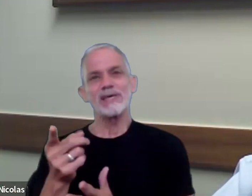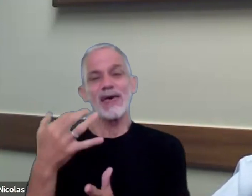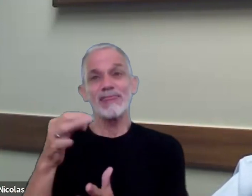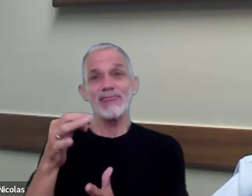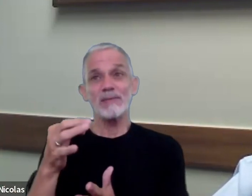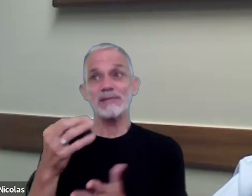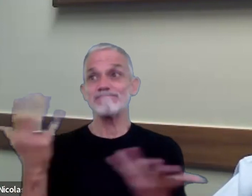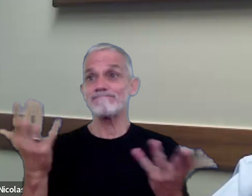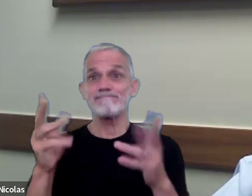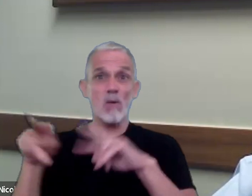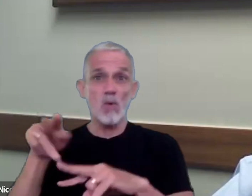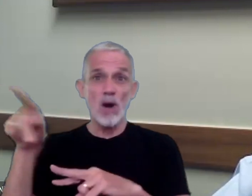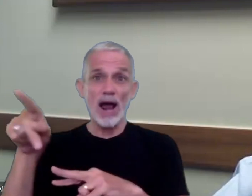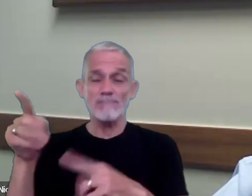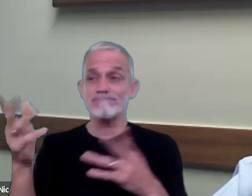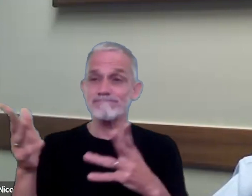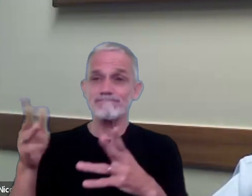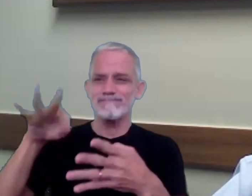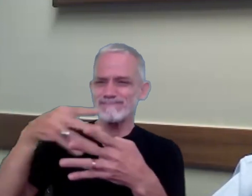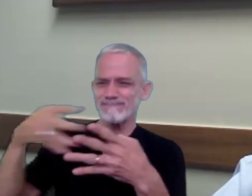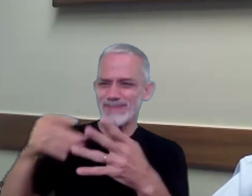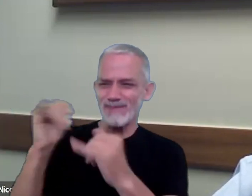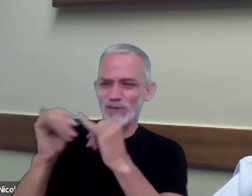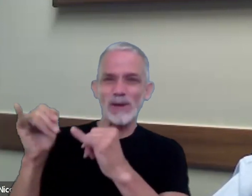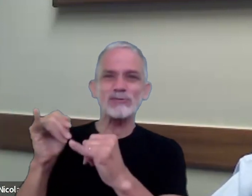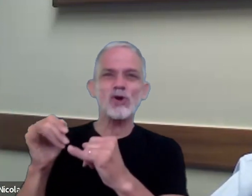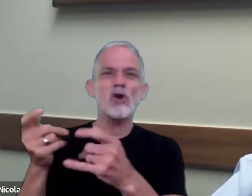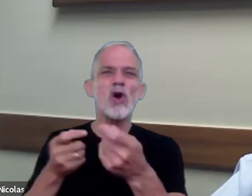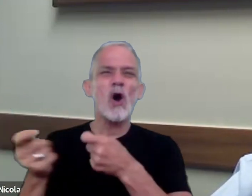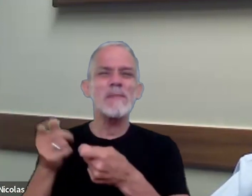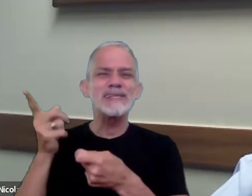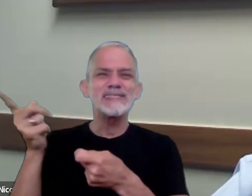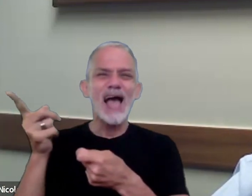a bases de datos comerciales que